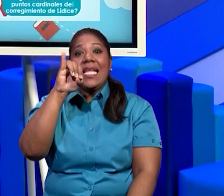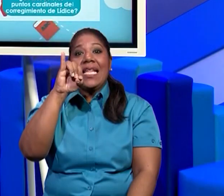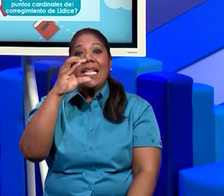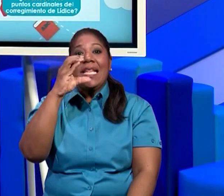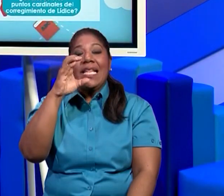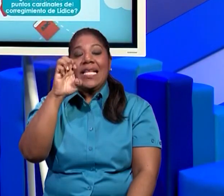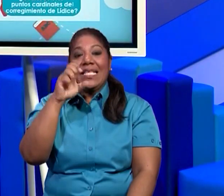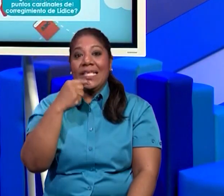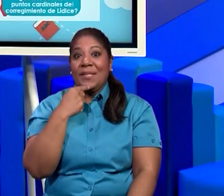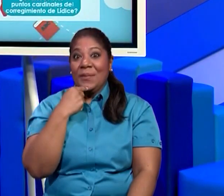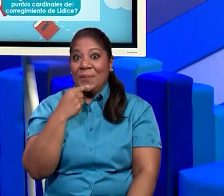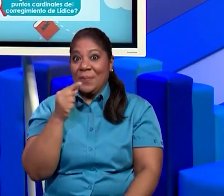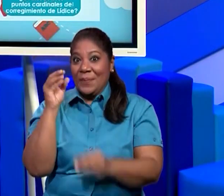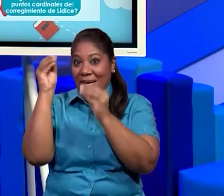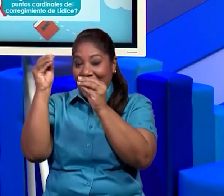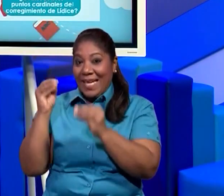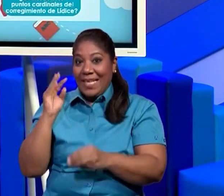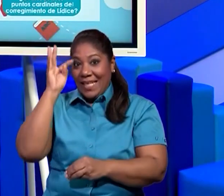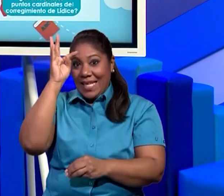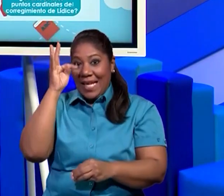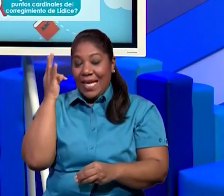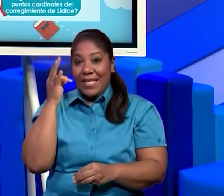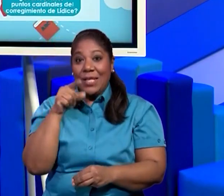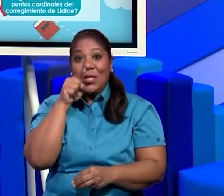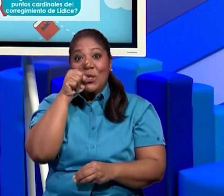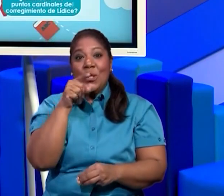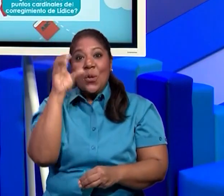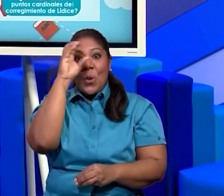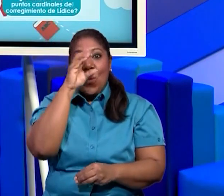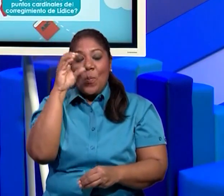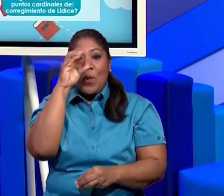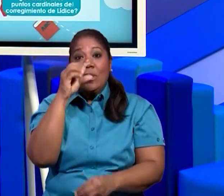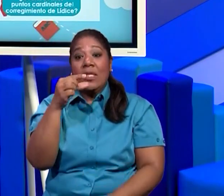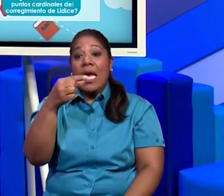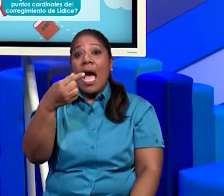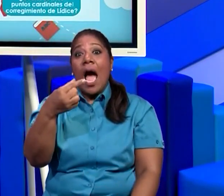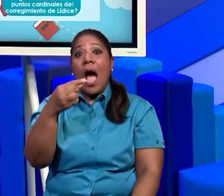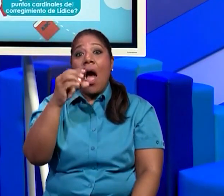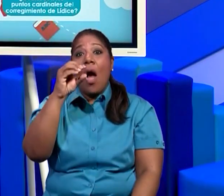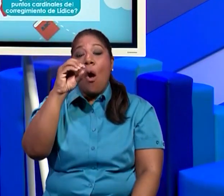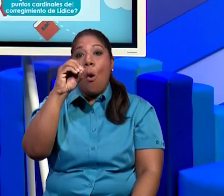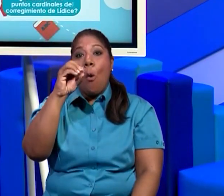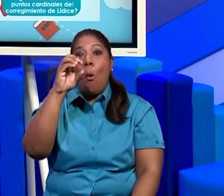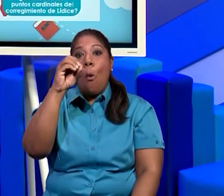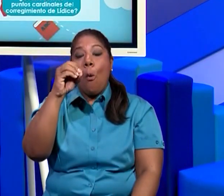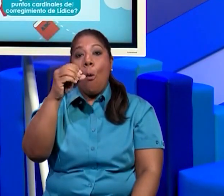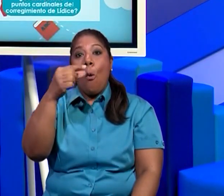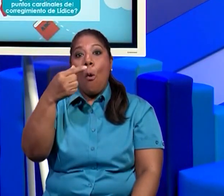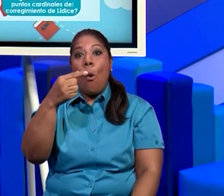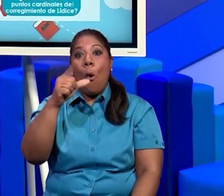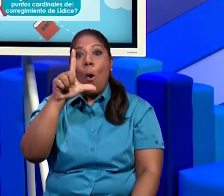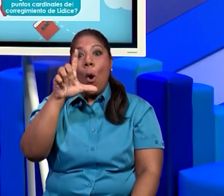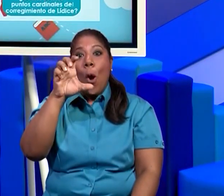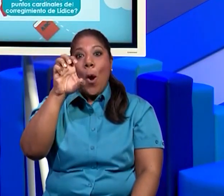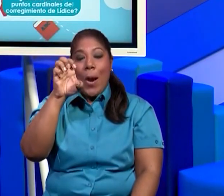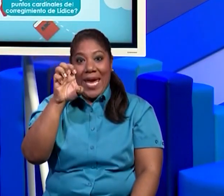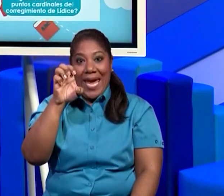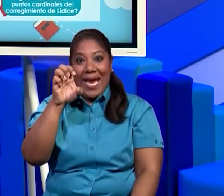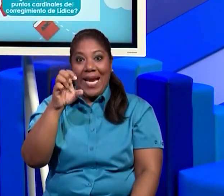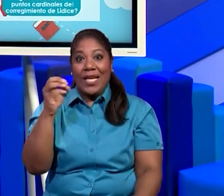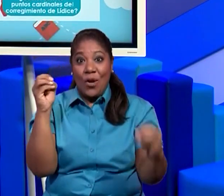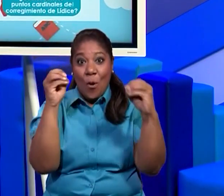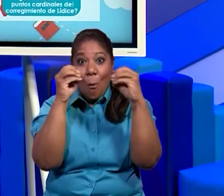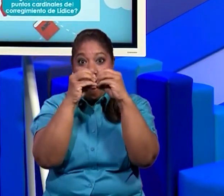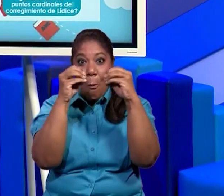detallito. Si nosotros en el Internet buscamos Google Earth, nosotros podemos